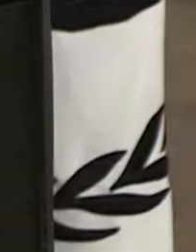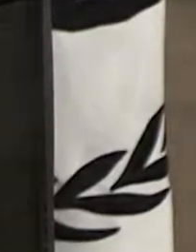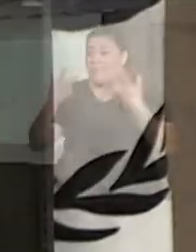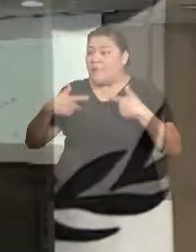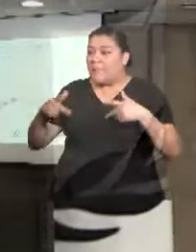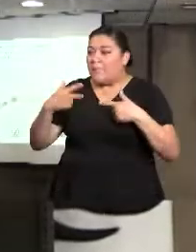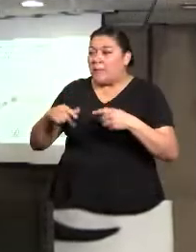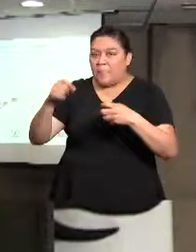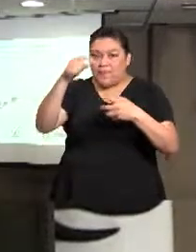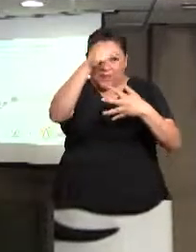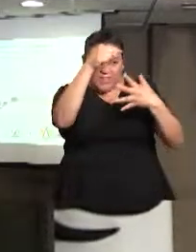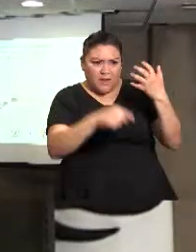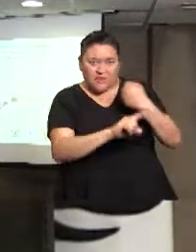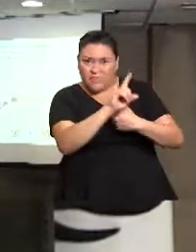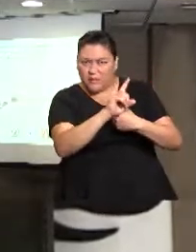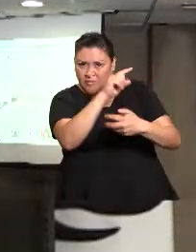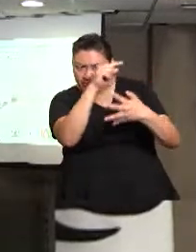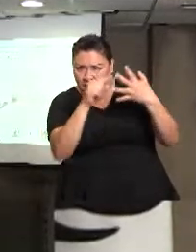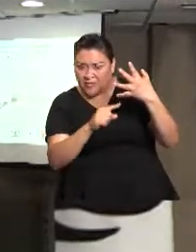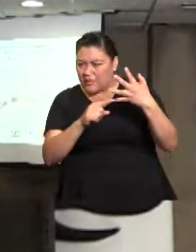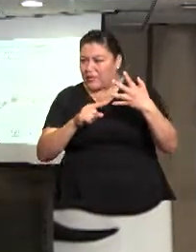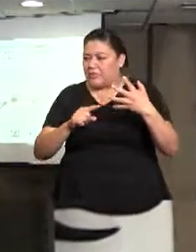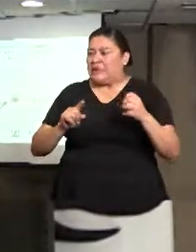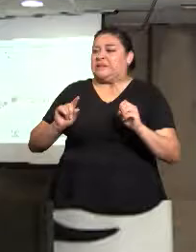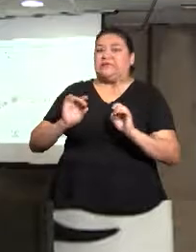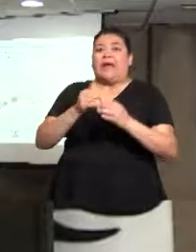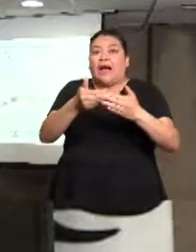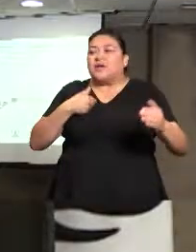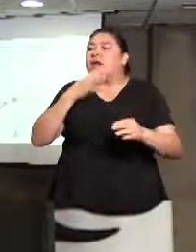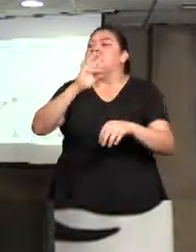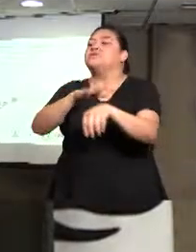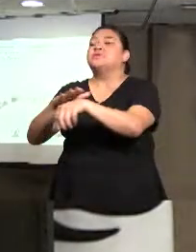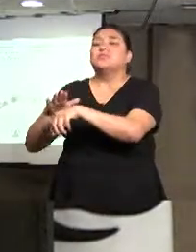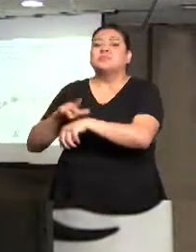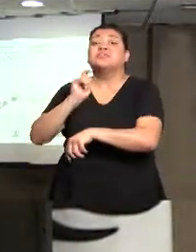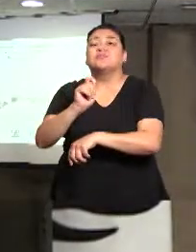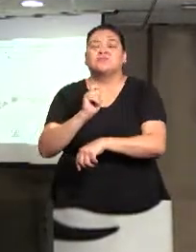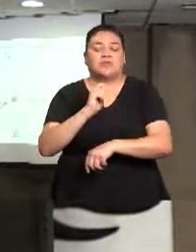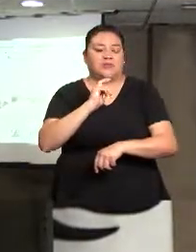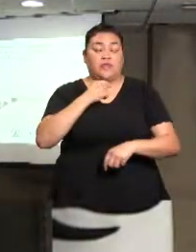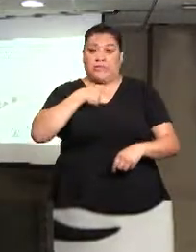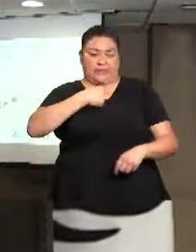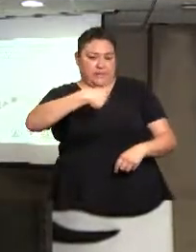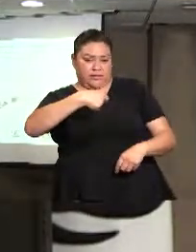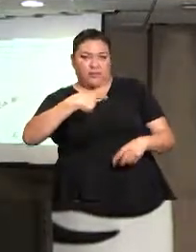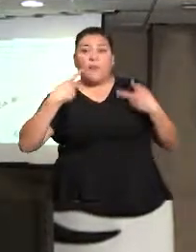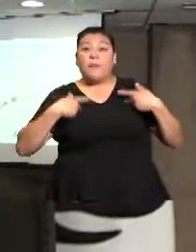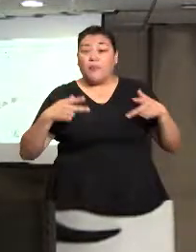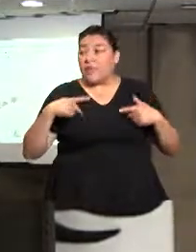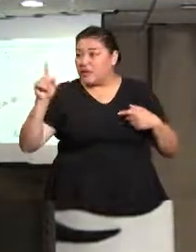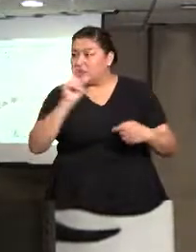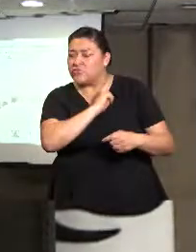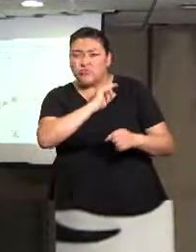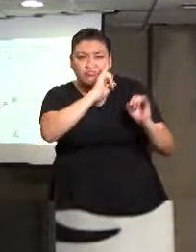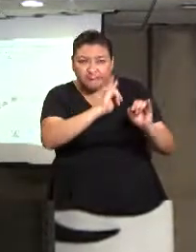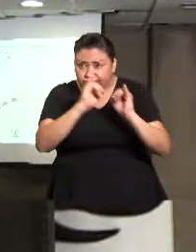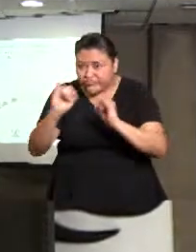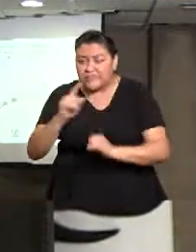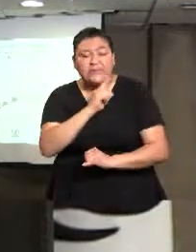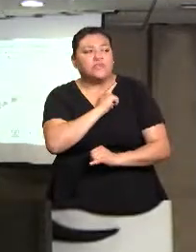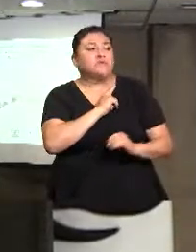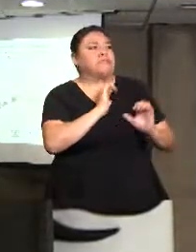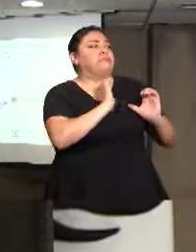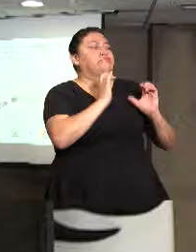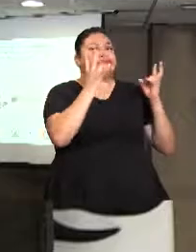la trata de personas, a promover el autocuidado y la información. Esto es algo que nos es muy importante porque decidimos que la